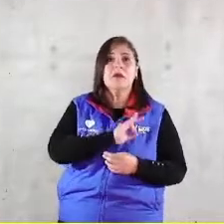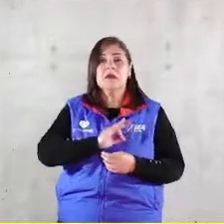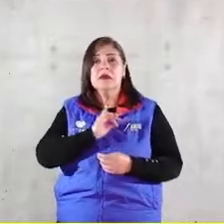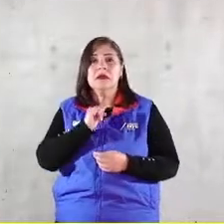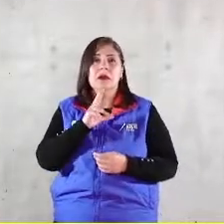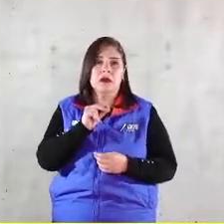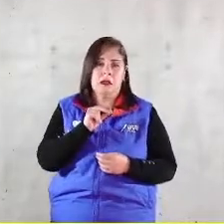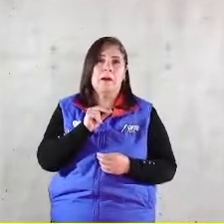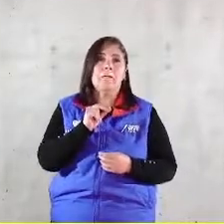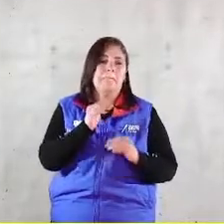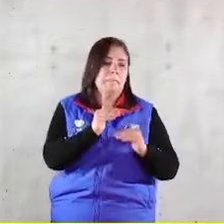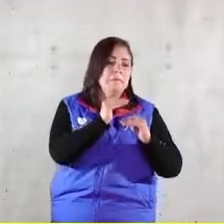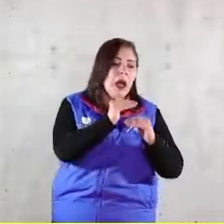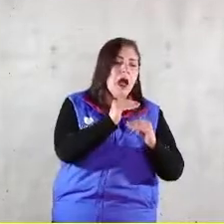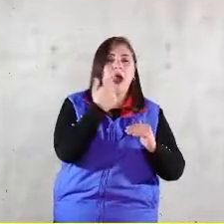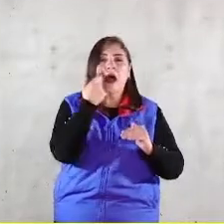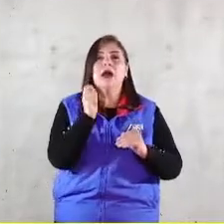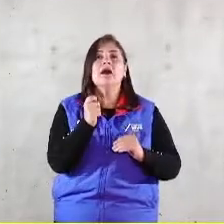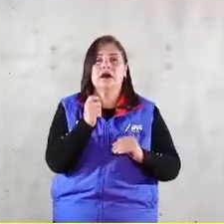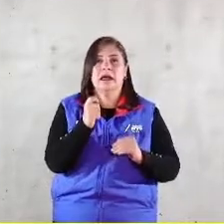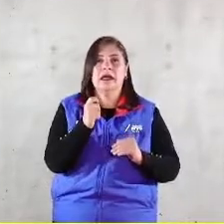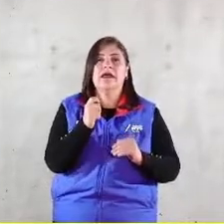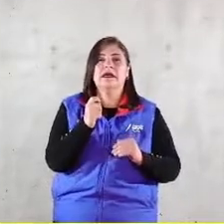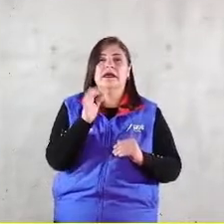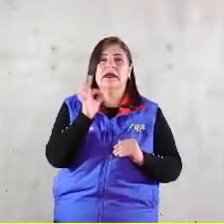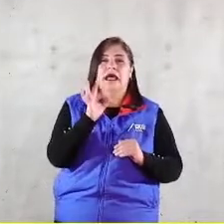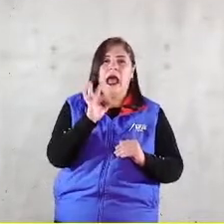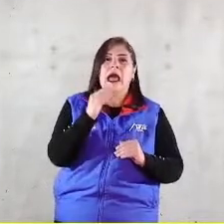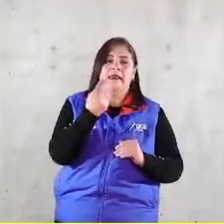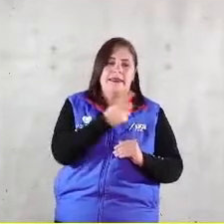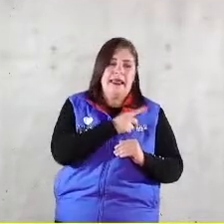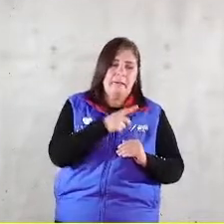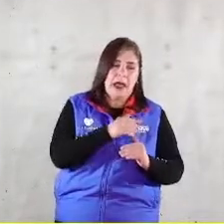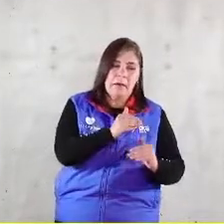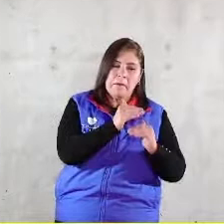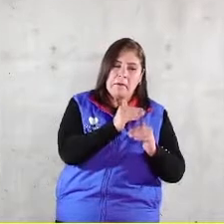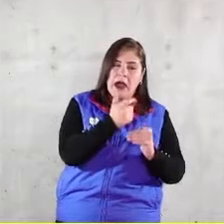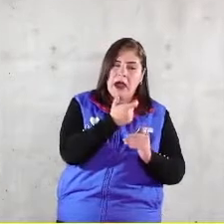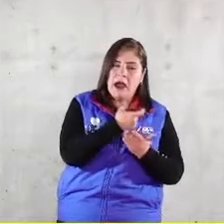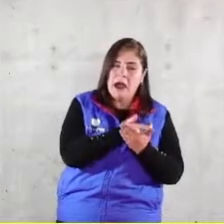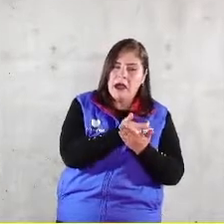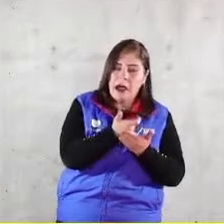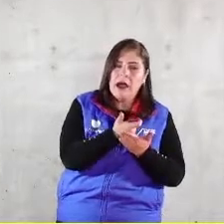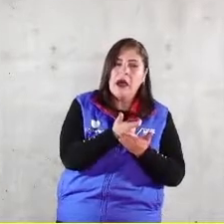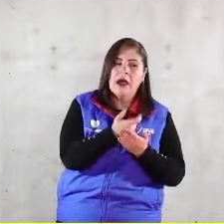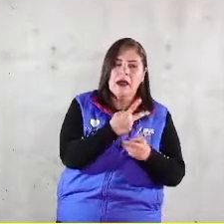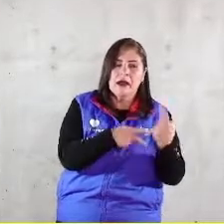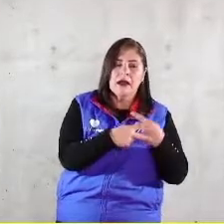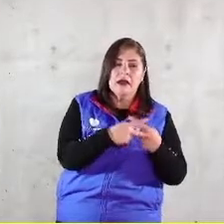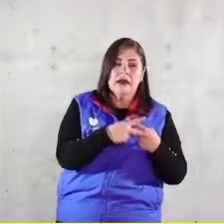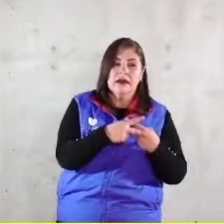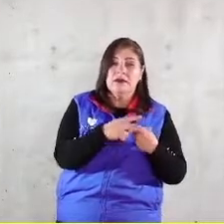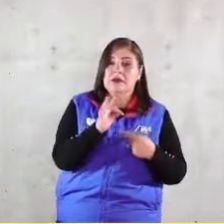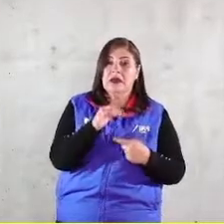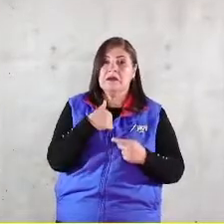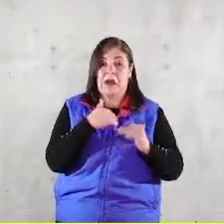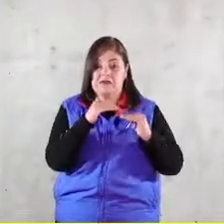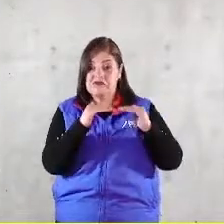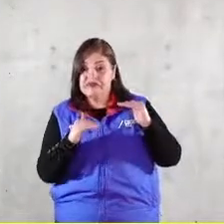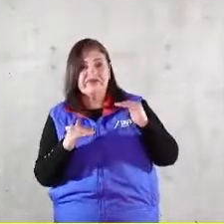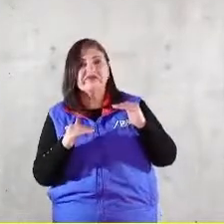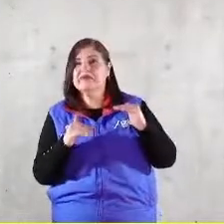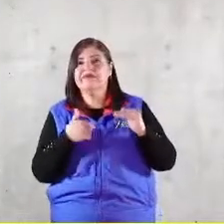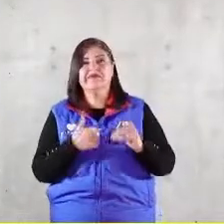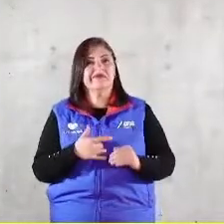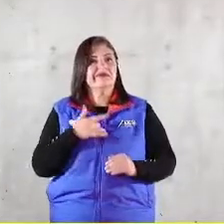del cual se aplana. Es decir, hay un ingreso mínimo después del cual uno no dice que es más feliz. Y eso